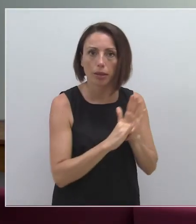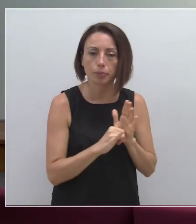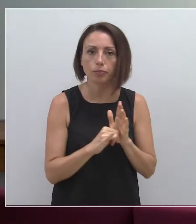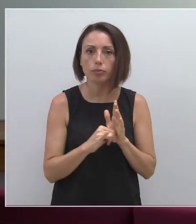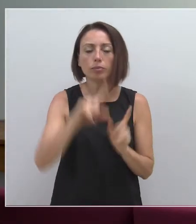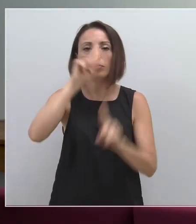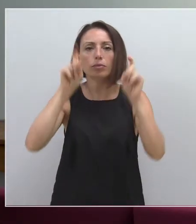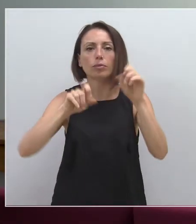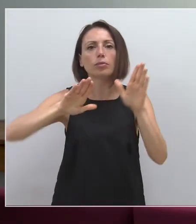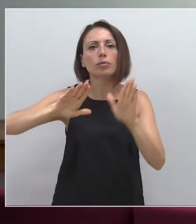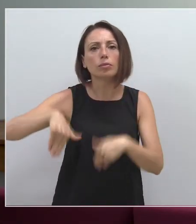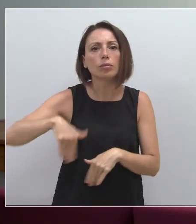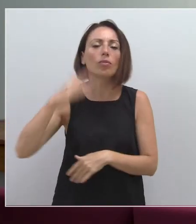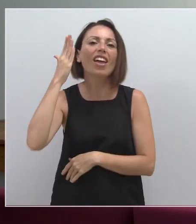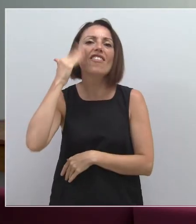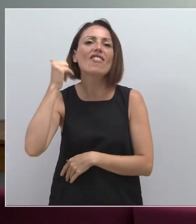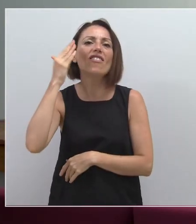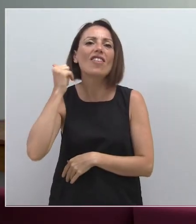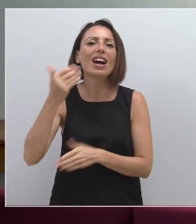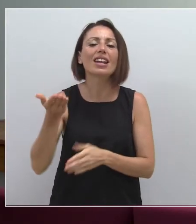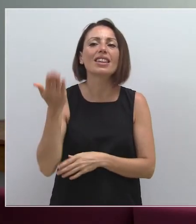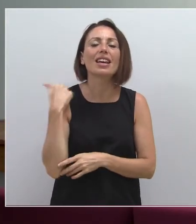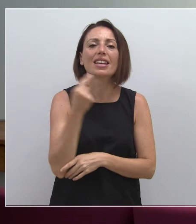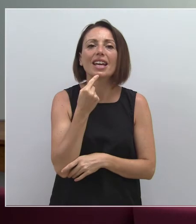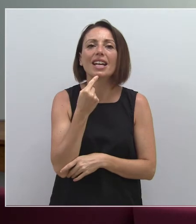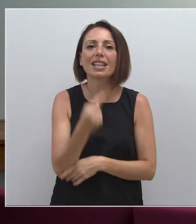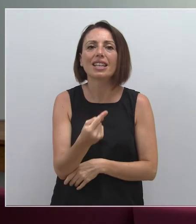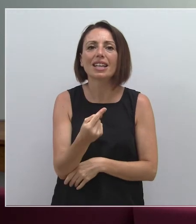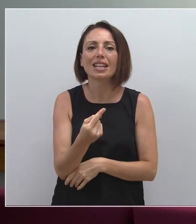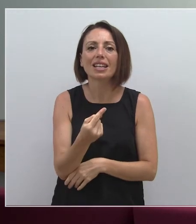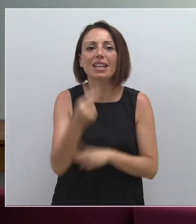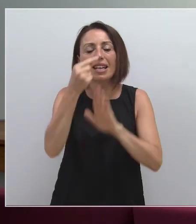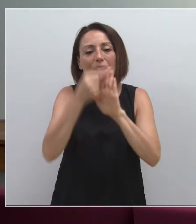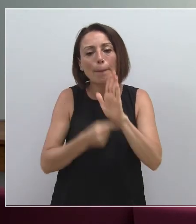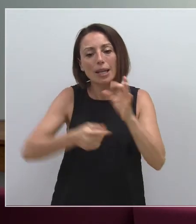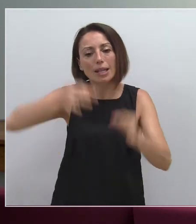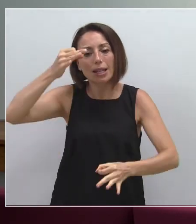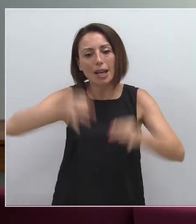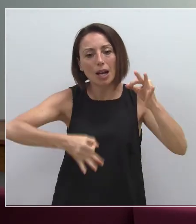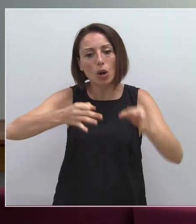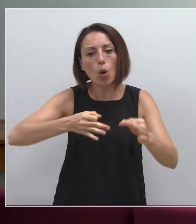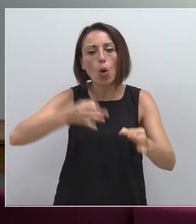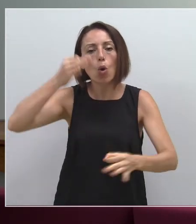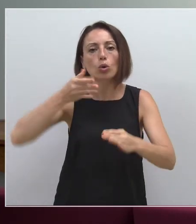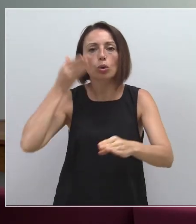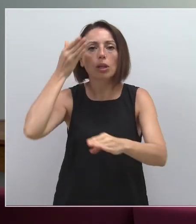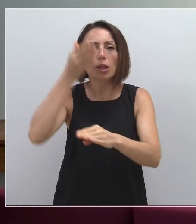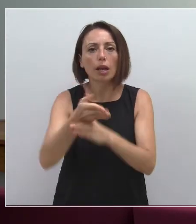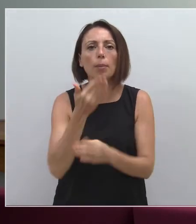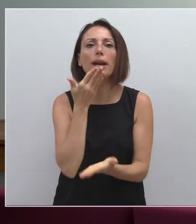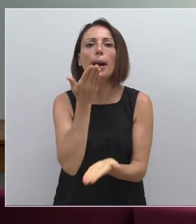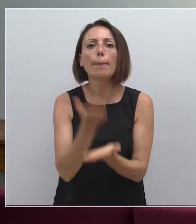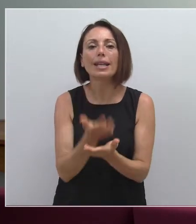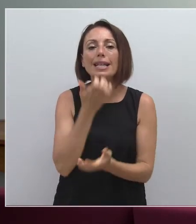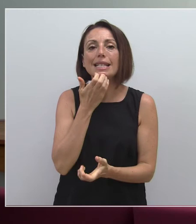última cuestión. Valencia ayer apuntaba que no descartaban medidas judiciales o acudir a la justicia. Para aquellos que no